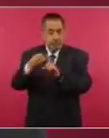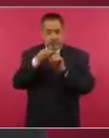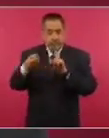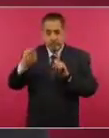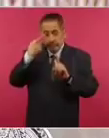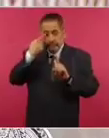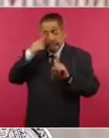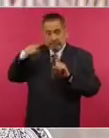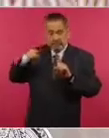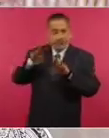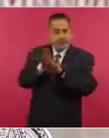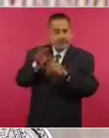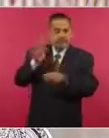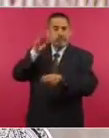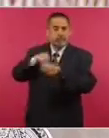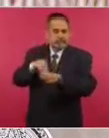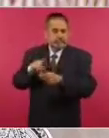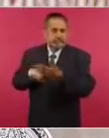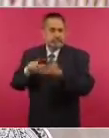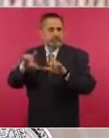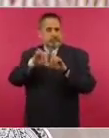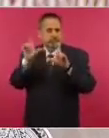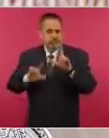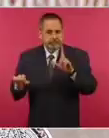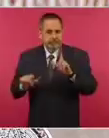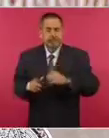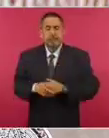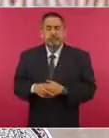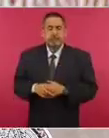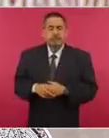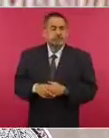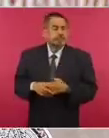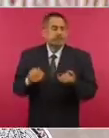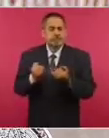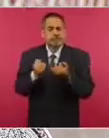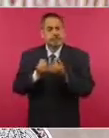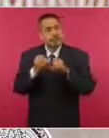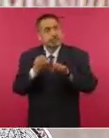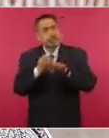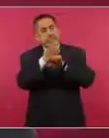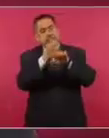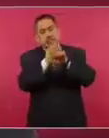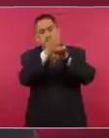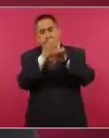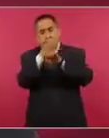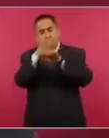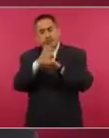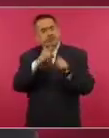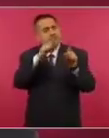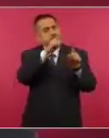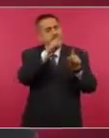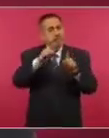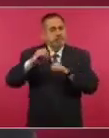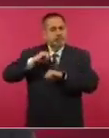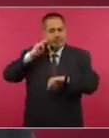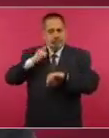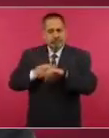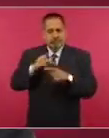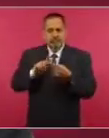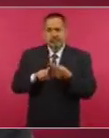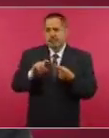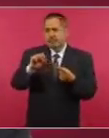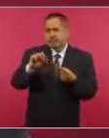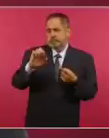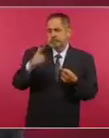igualmente se replicará a nivel estatal, estará el encargado de la Secretaría de